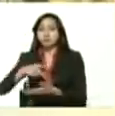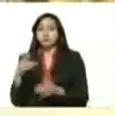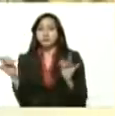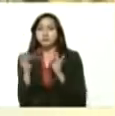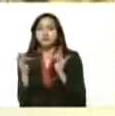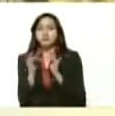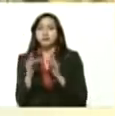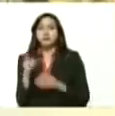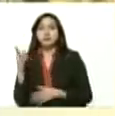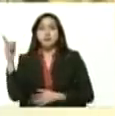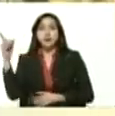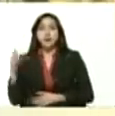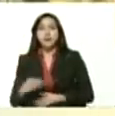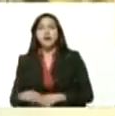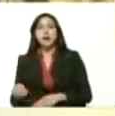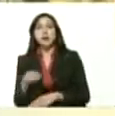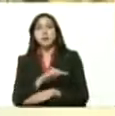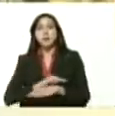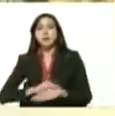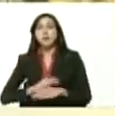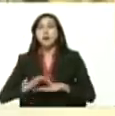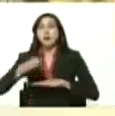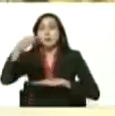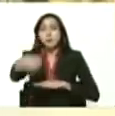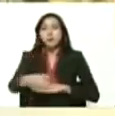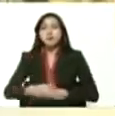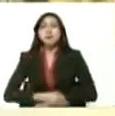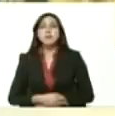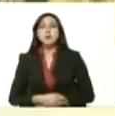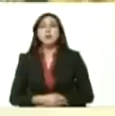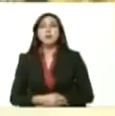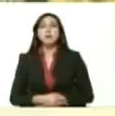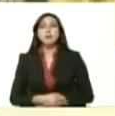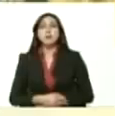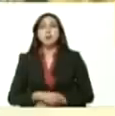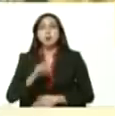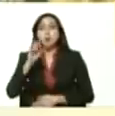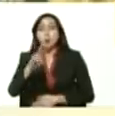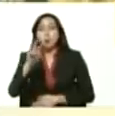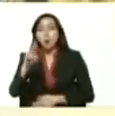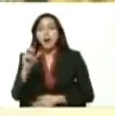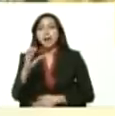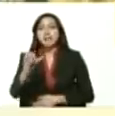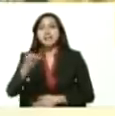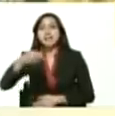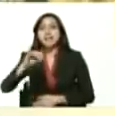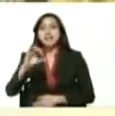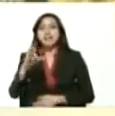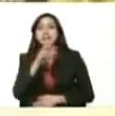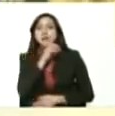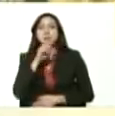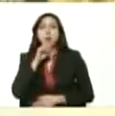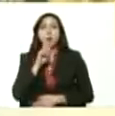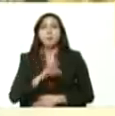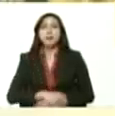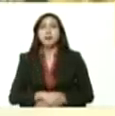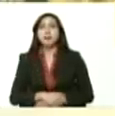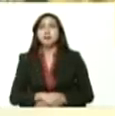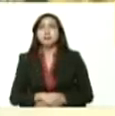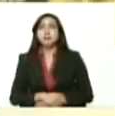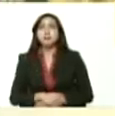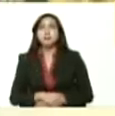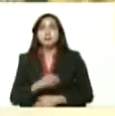allá en el municipio Urariche Urachiche Parroquia Urachiche en el